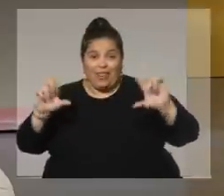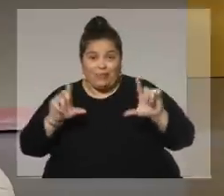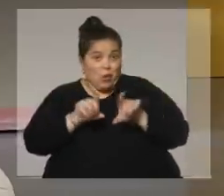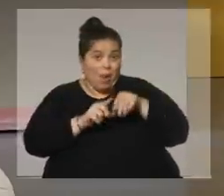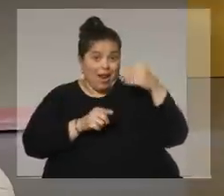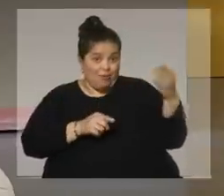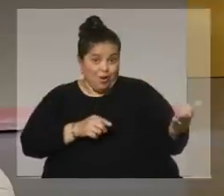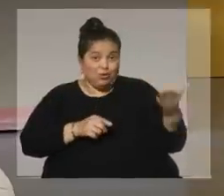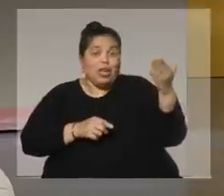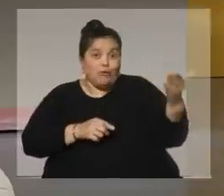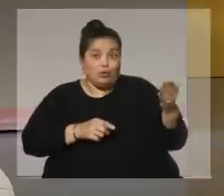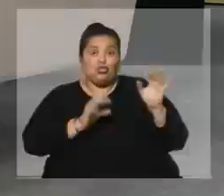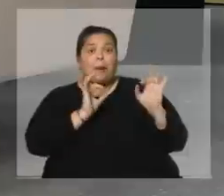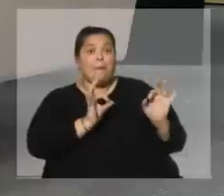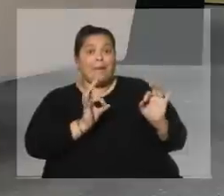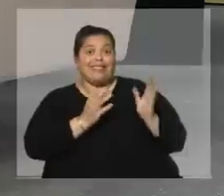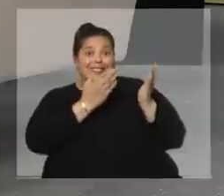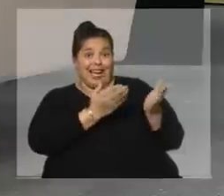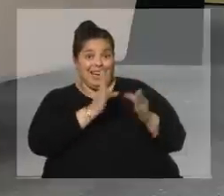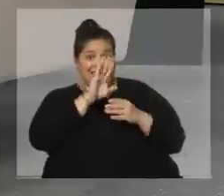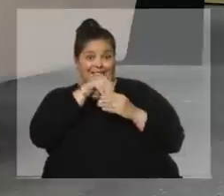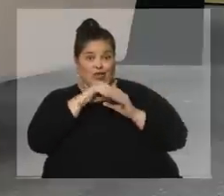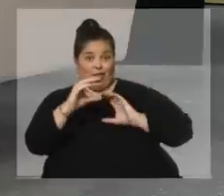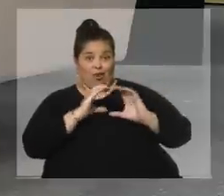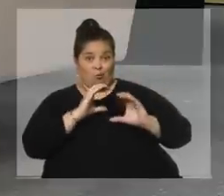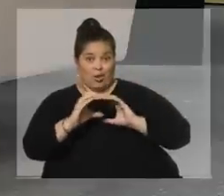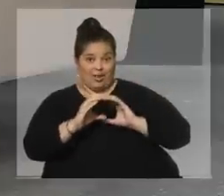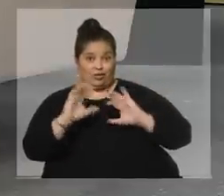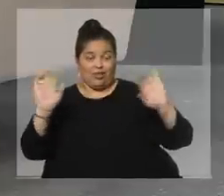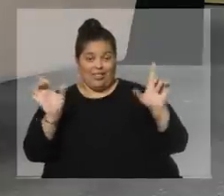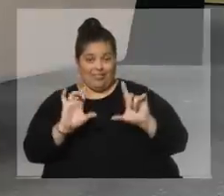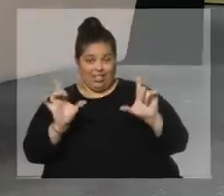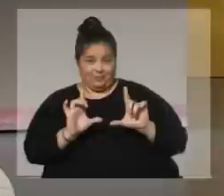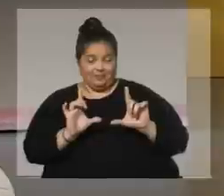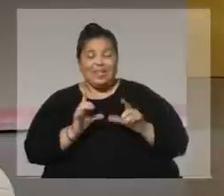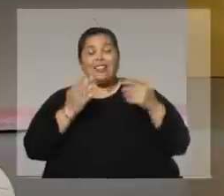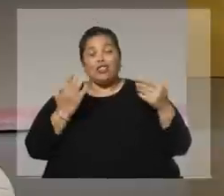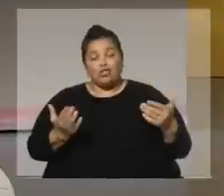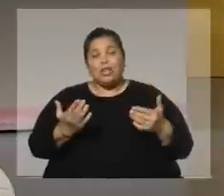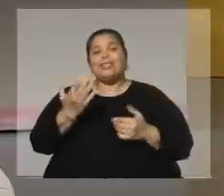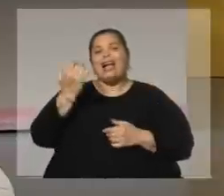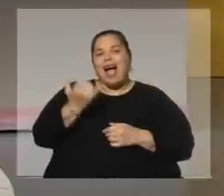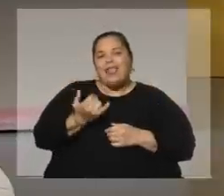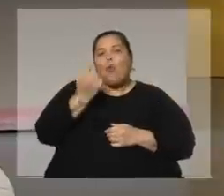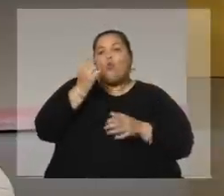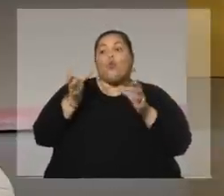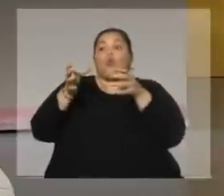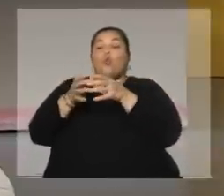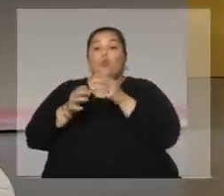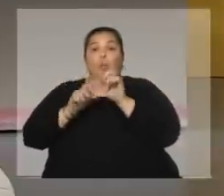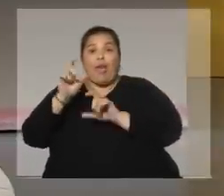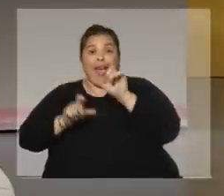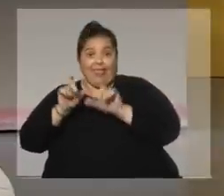que sos una figura singular dentro del medio de la comunicación y la televisión. Así que hay un sector de gente que se